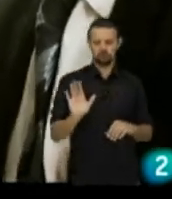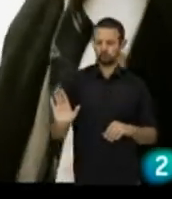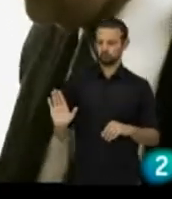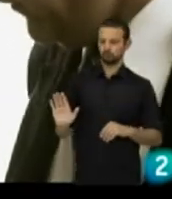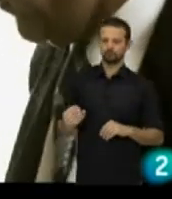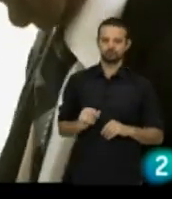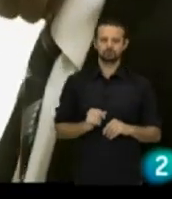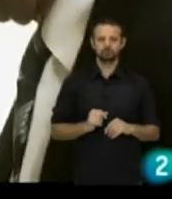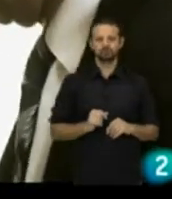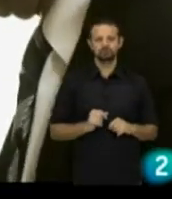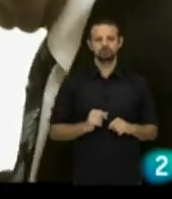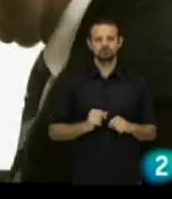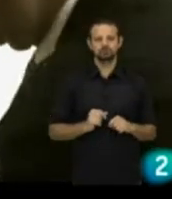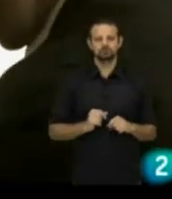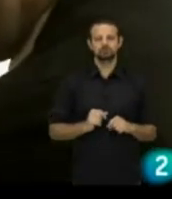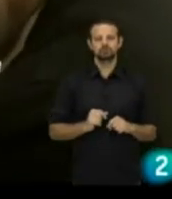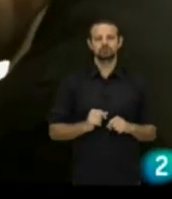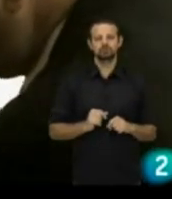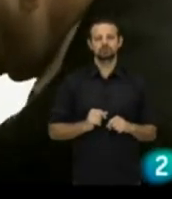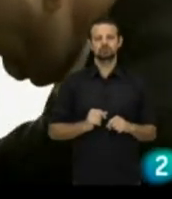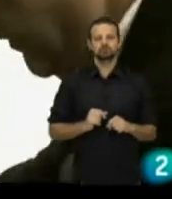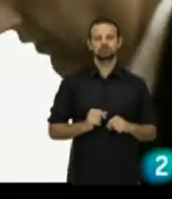¿Me ayudas a meterla? Sí. Espérate, espérate, espérate. Un momento.